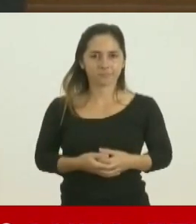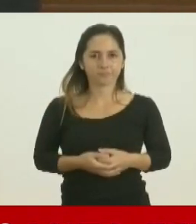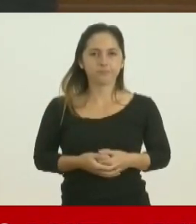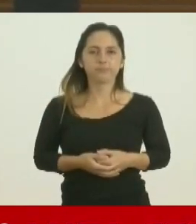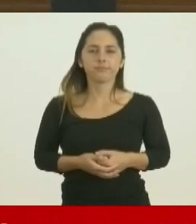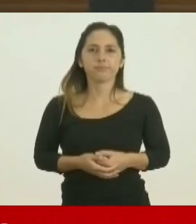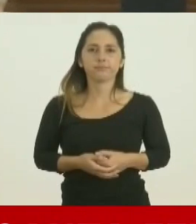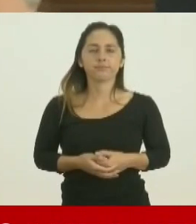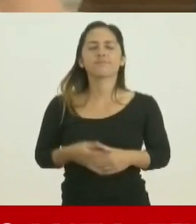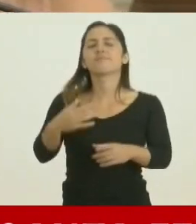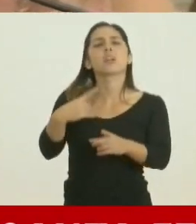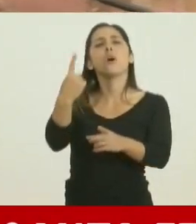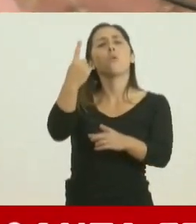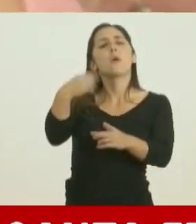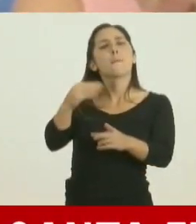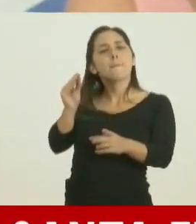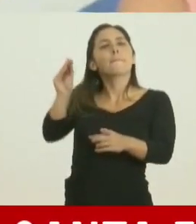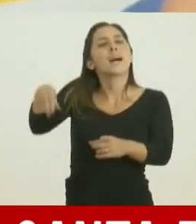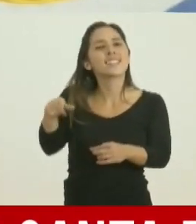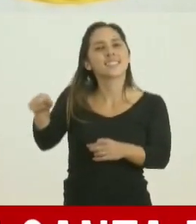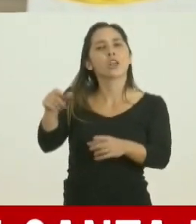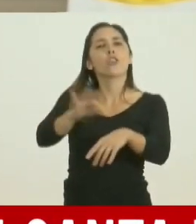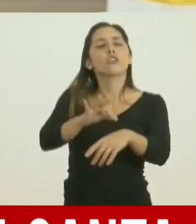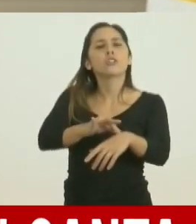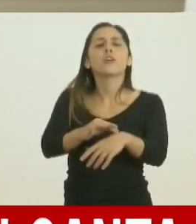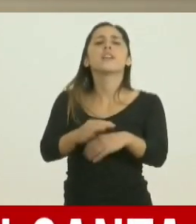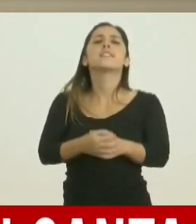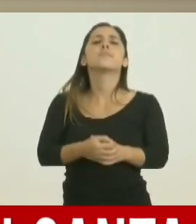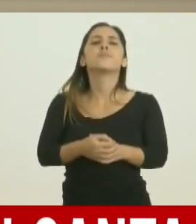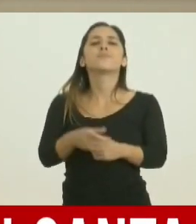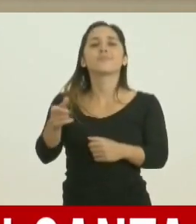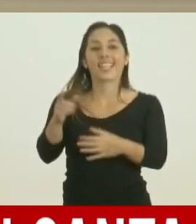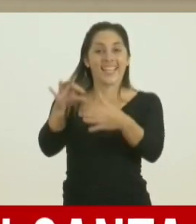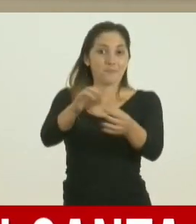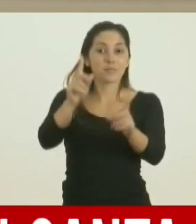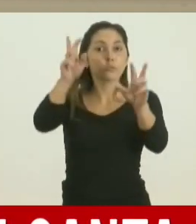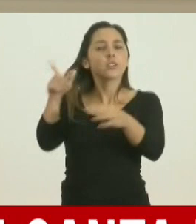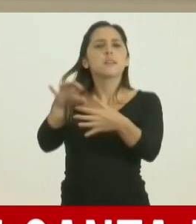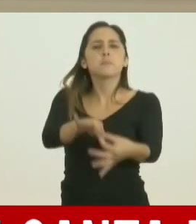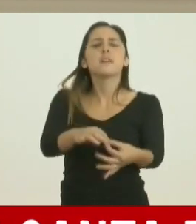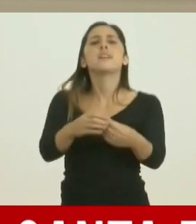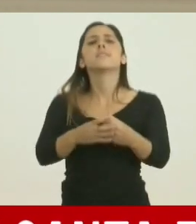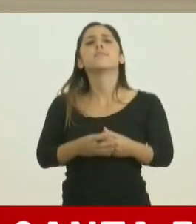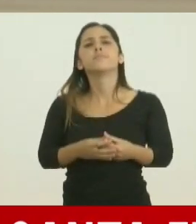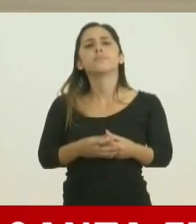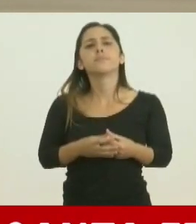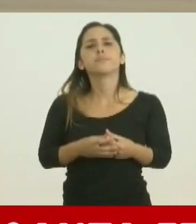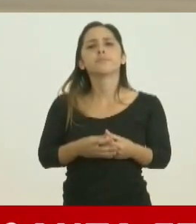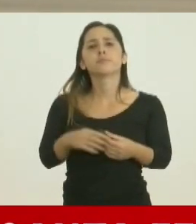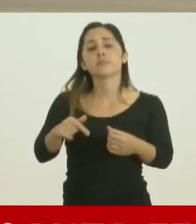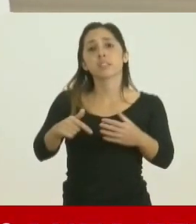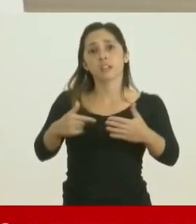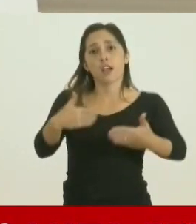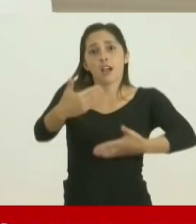Quería agregar a lo que dice la doctora vinculado a esto, que en un avance